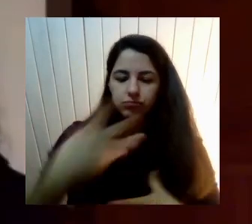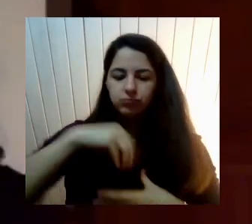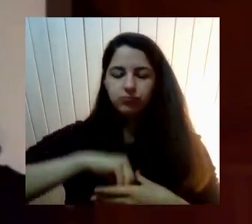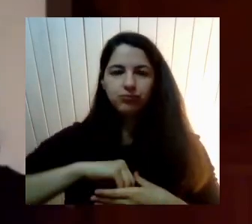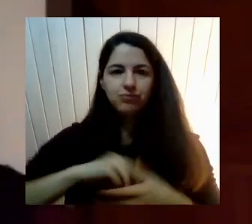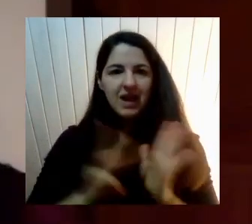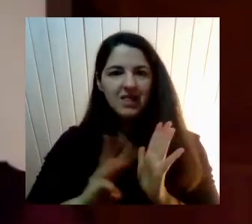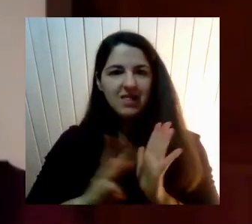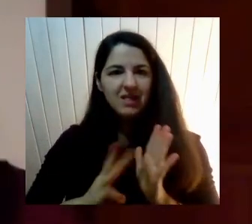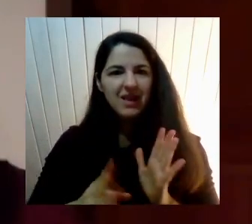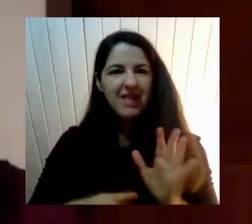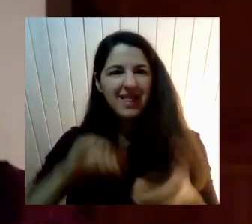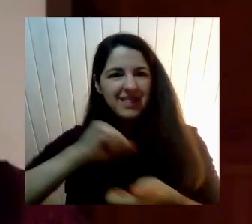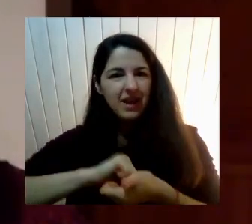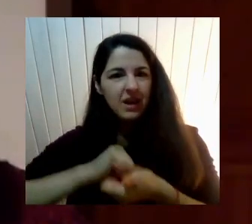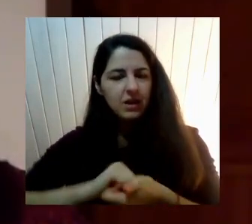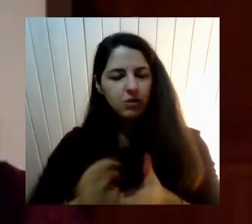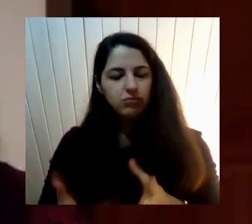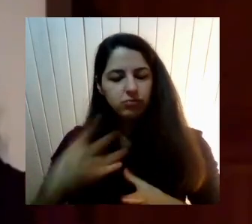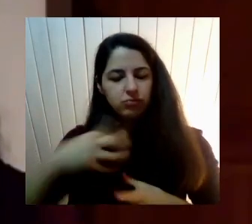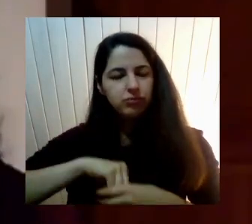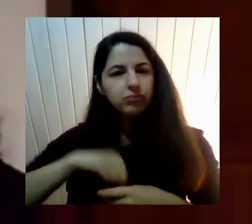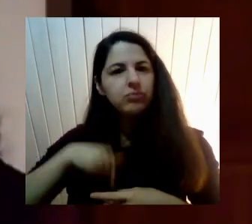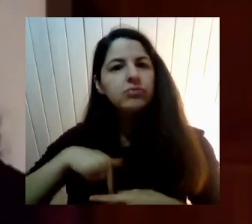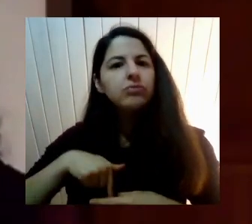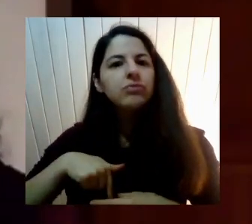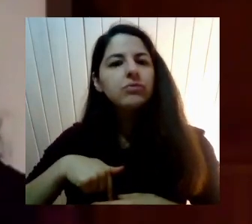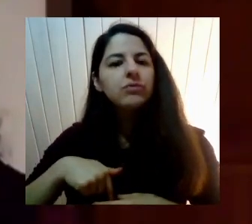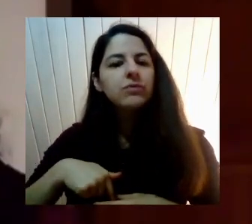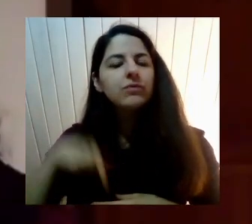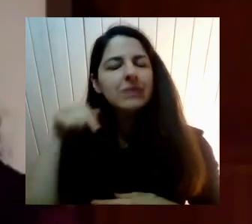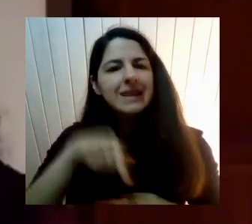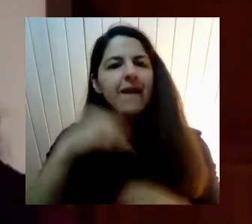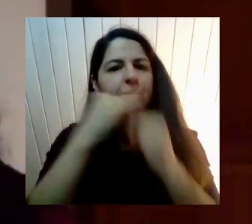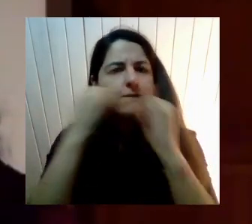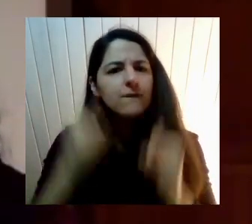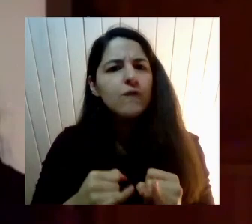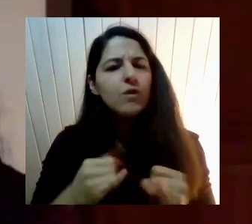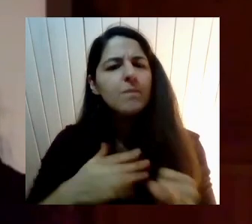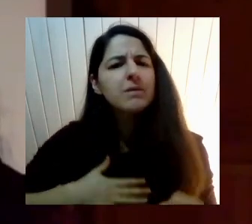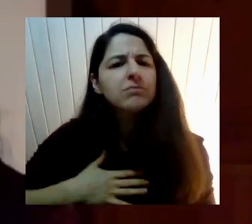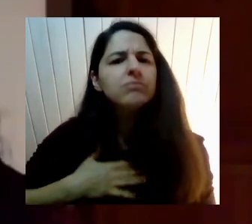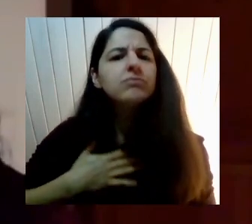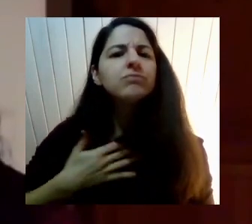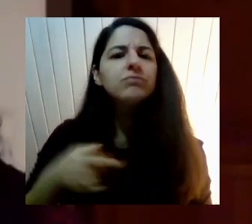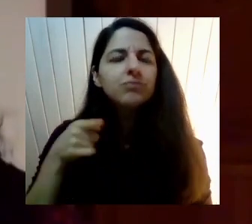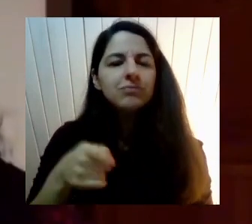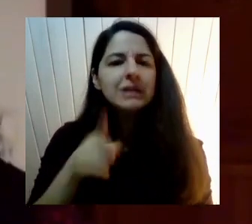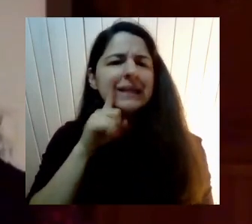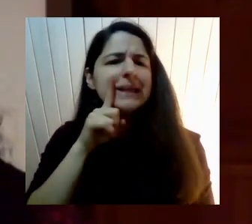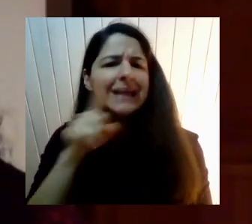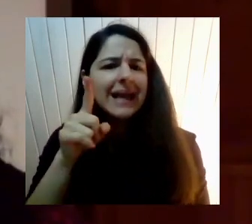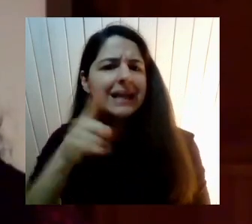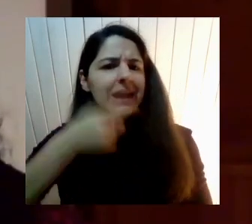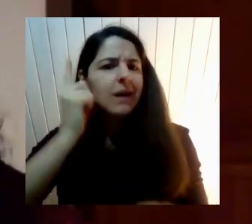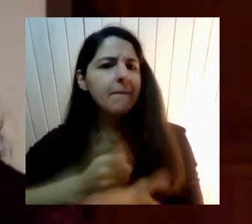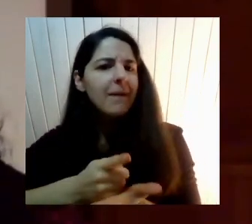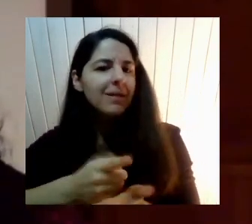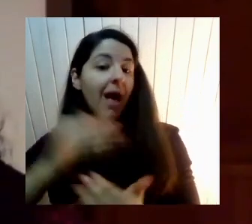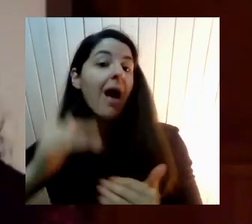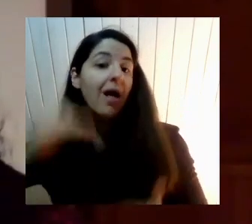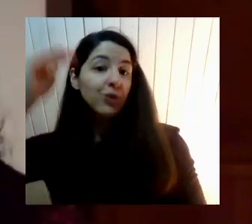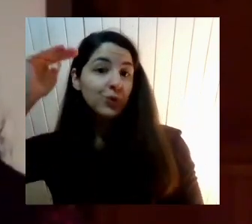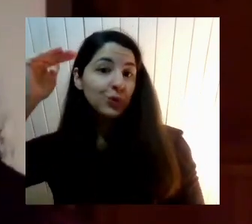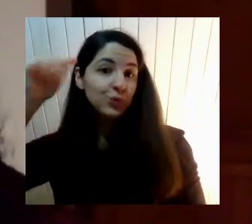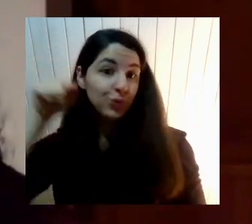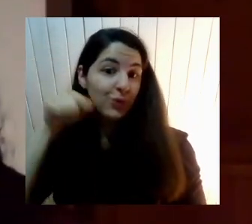Proyectada Está delineada Por los mandatos Del adulto Entonces Ese ejercicio Como